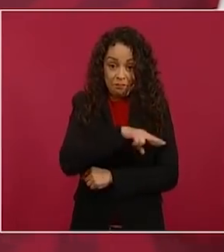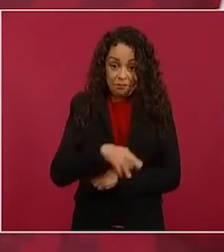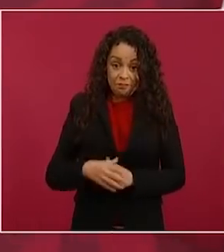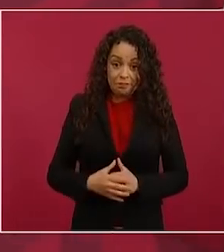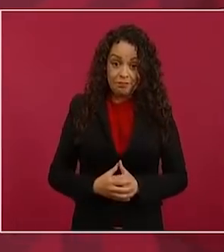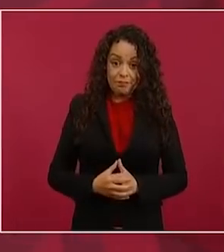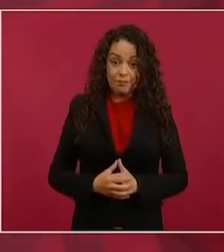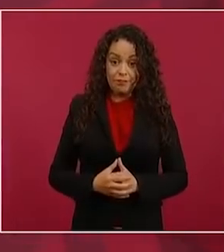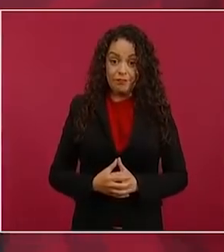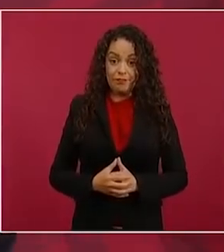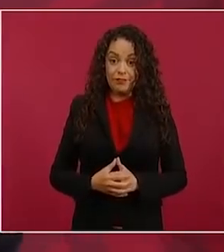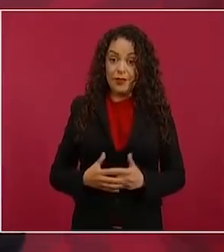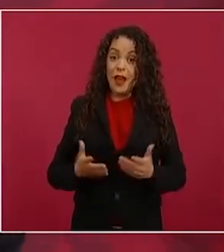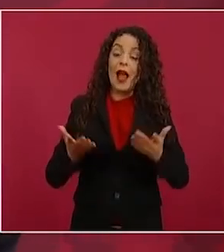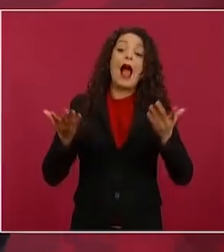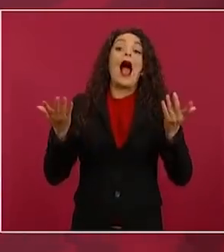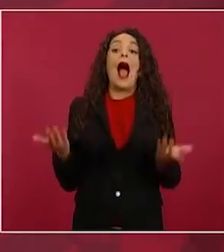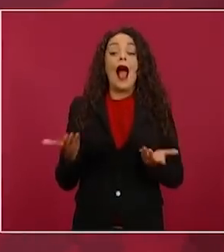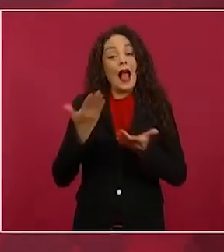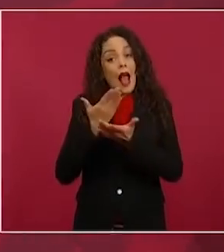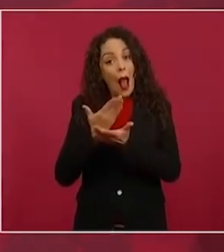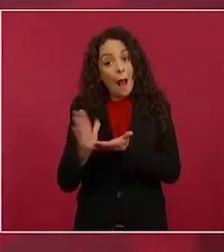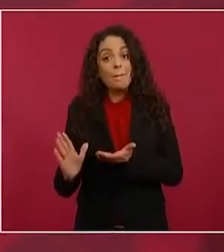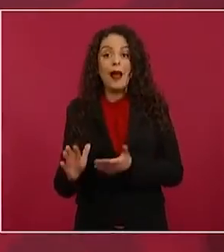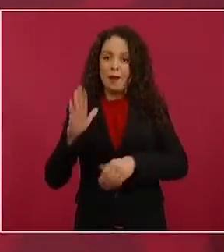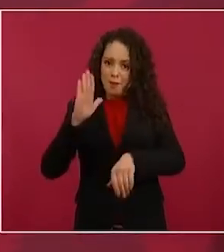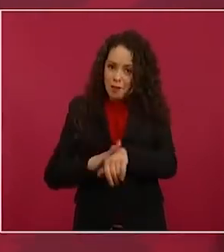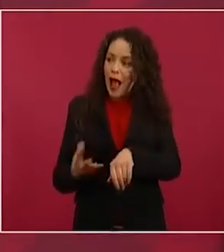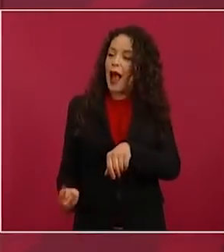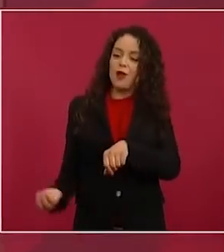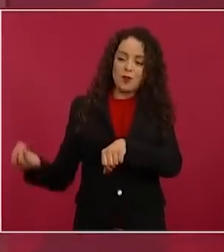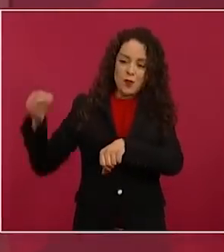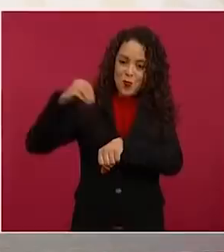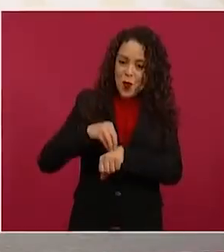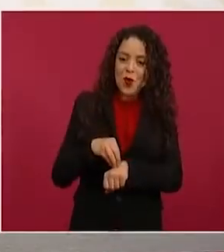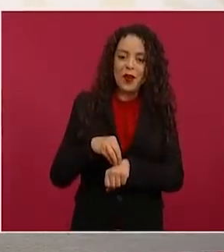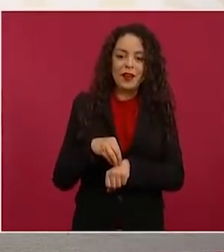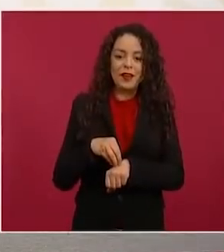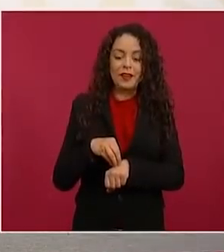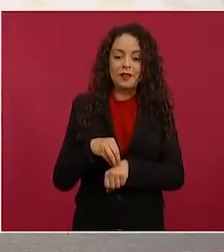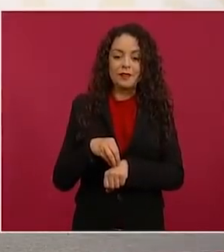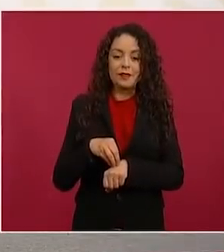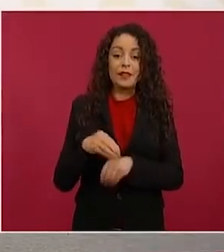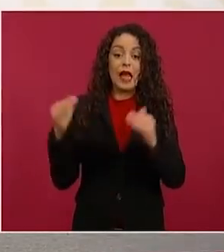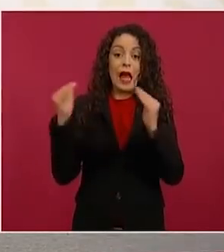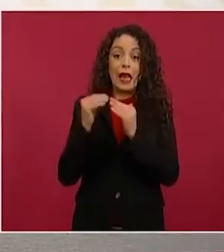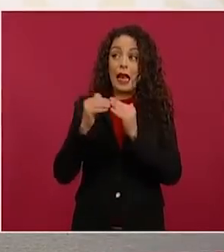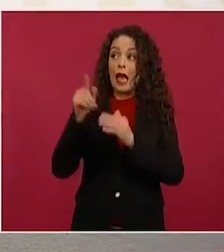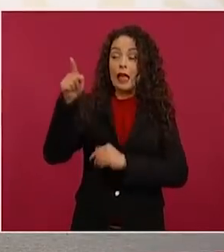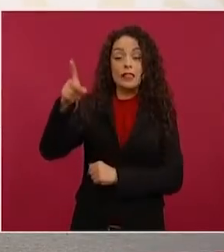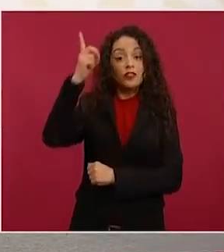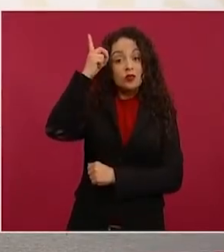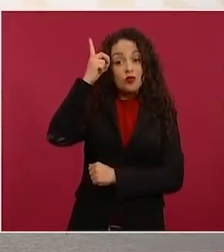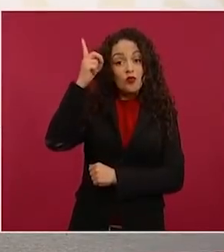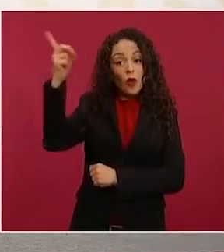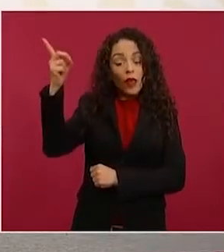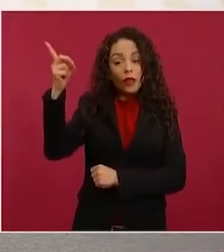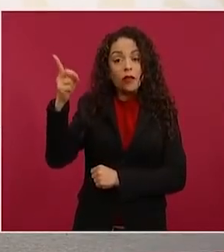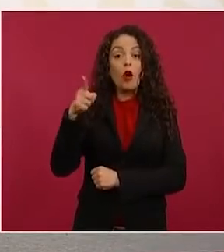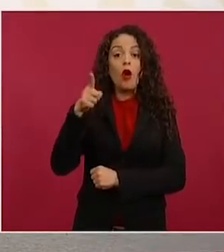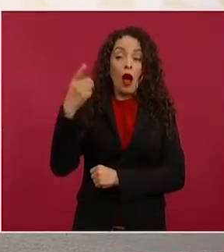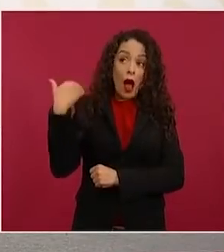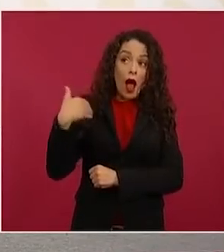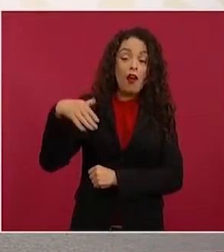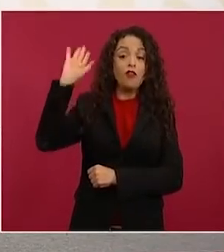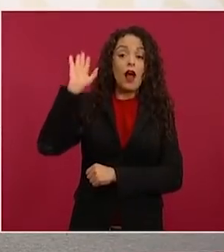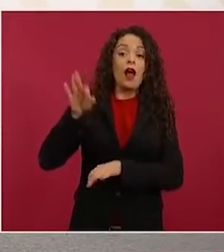Ah, pero ¿qué le añaden?, de que el dueño de la casa trabajaba en una empresa